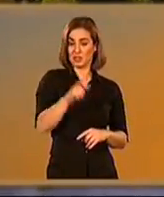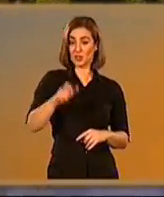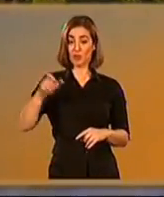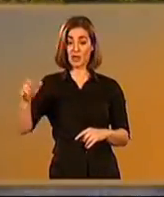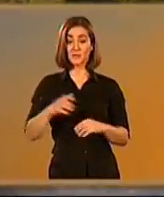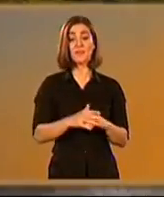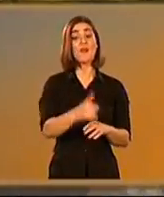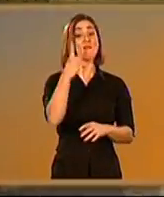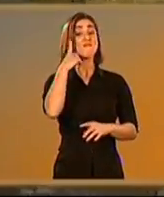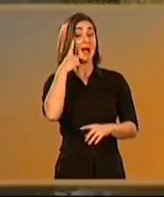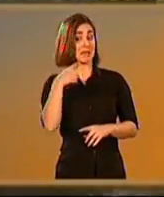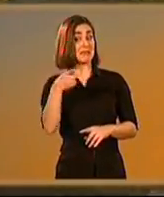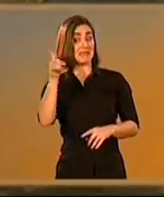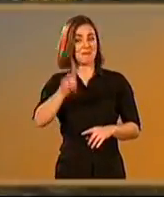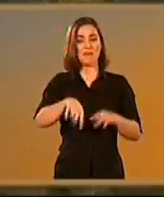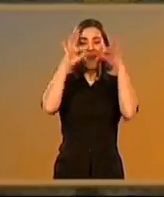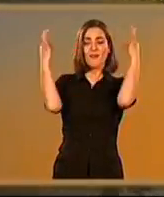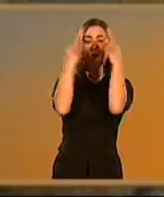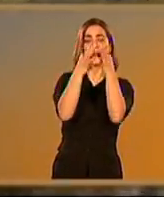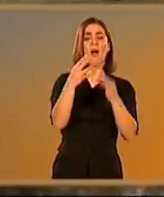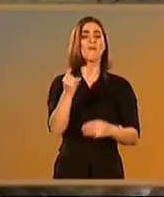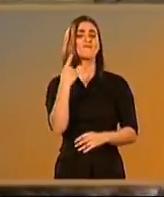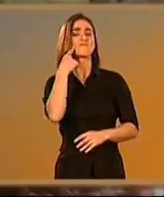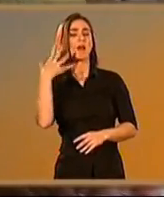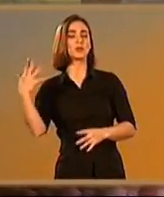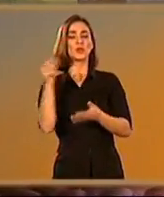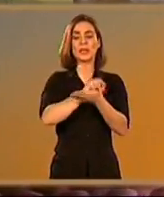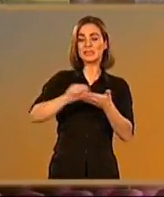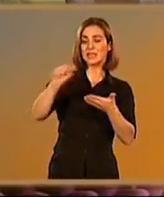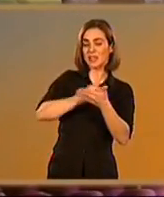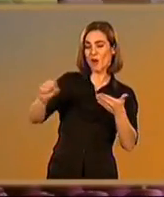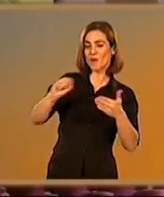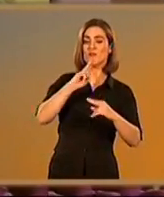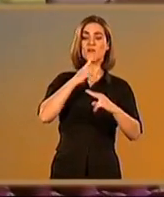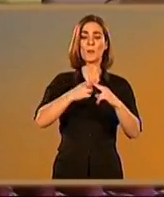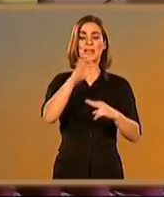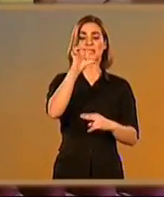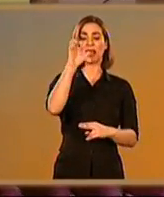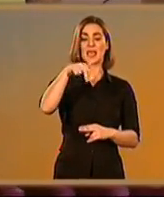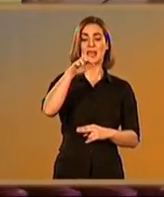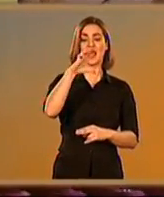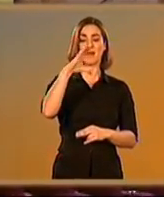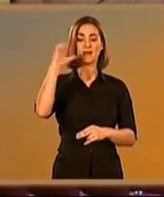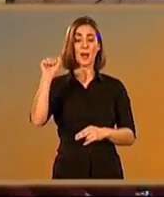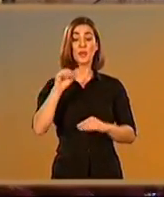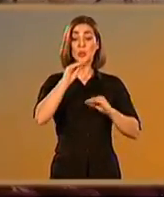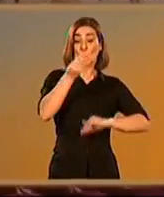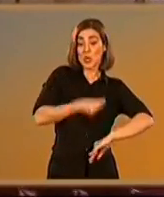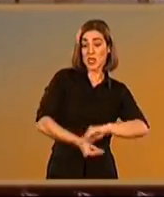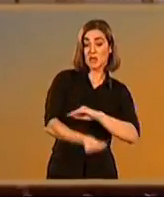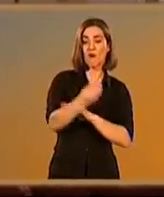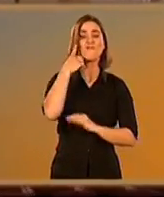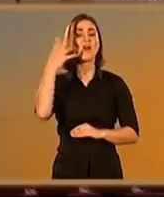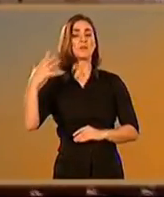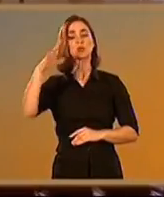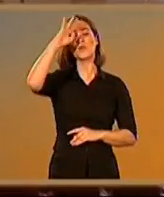habitantes. Entre estos destacó Séneca el Viejo, que fue un apreciado escritor en la época. Sus bustos,